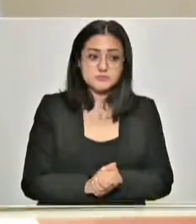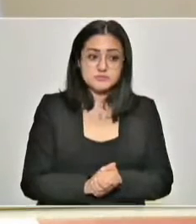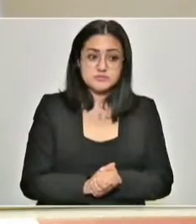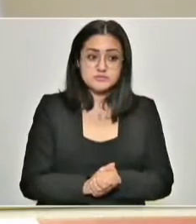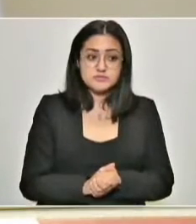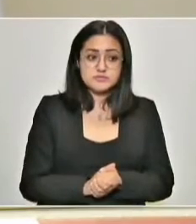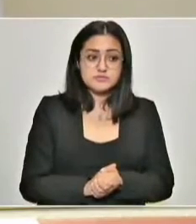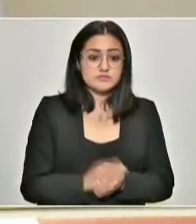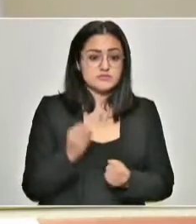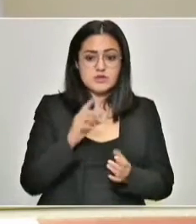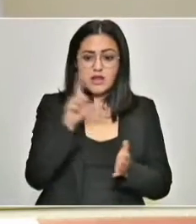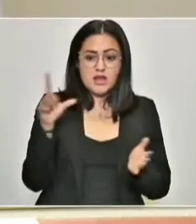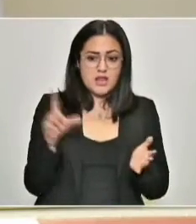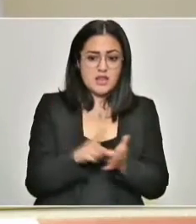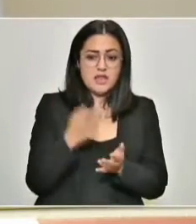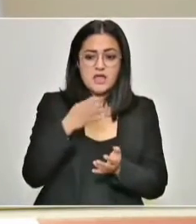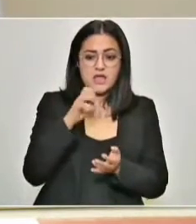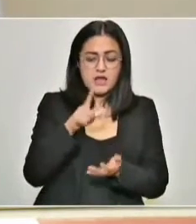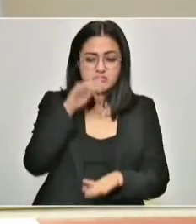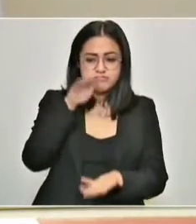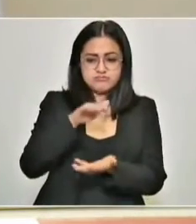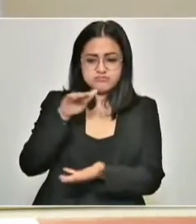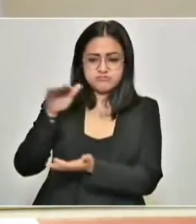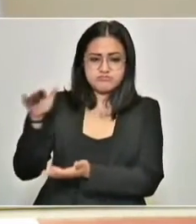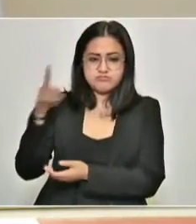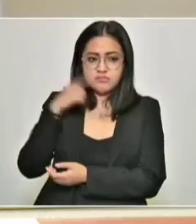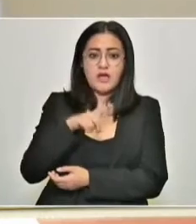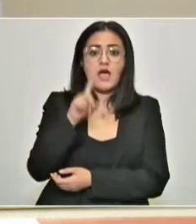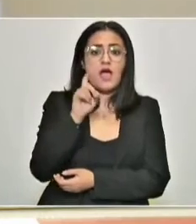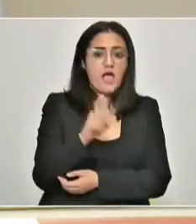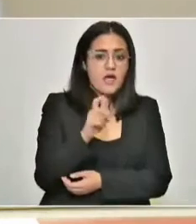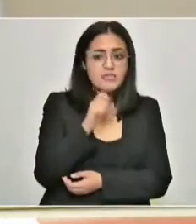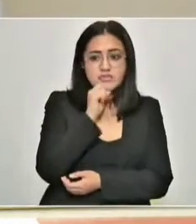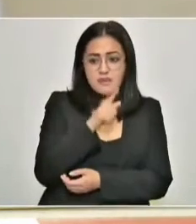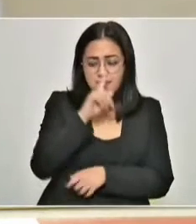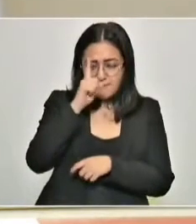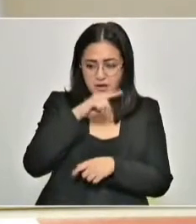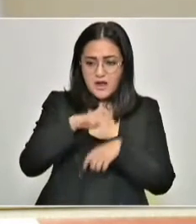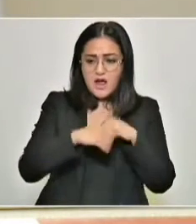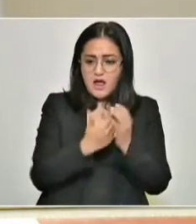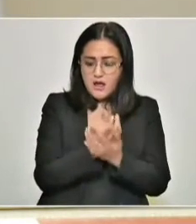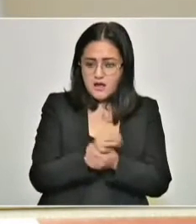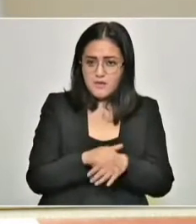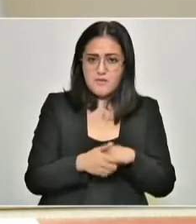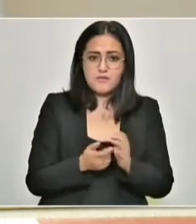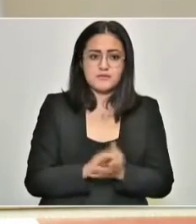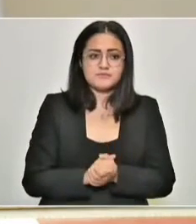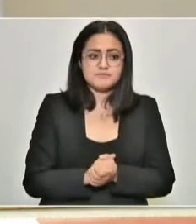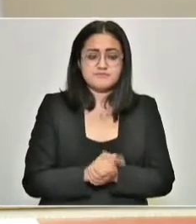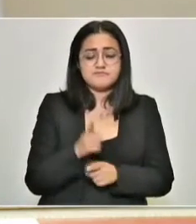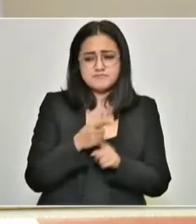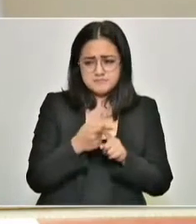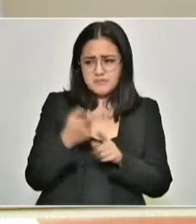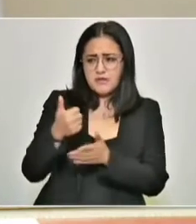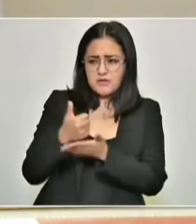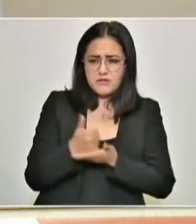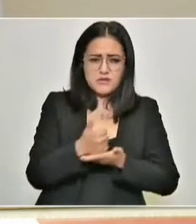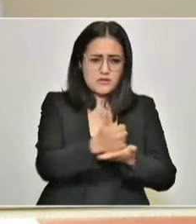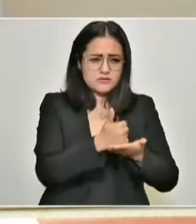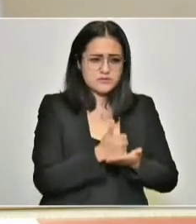litros y litros de gel, agua, higiene, que nos ayuden.